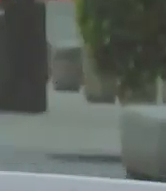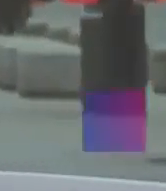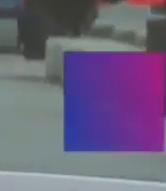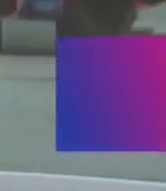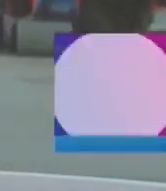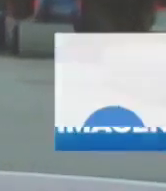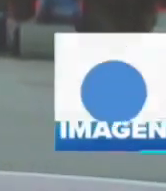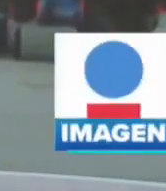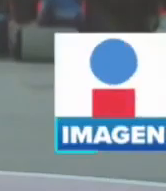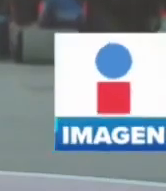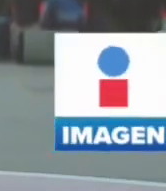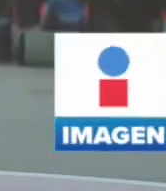por favor a utilizar los cubrebocas.